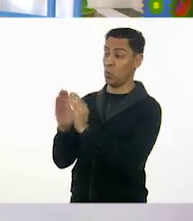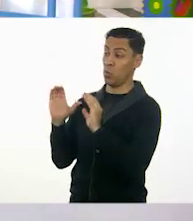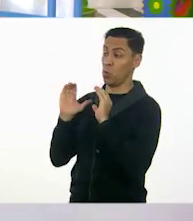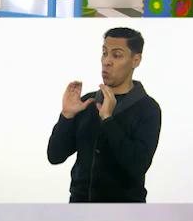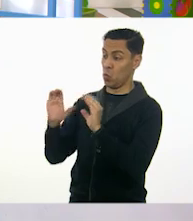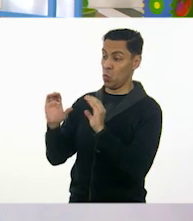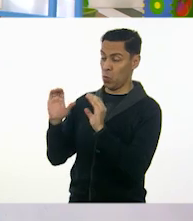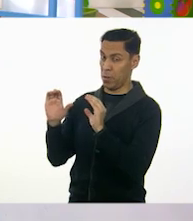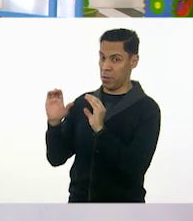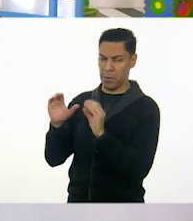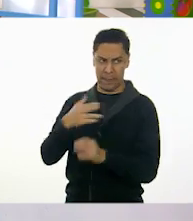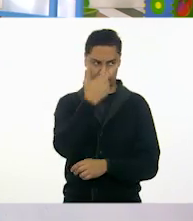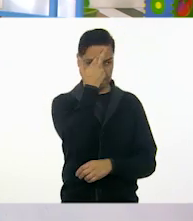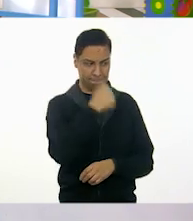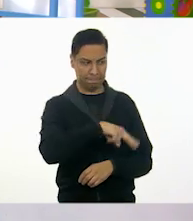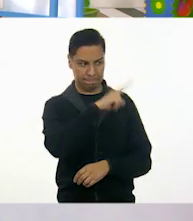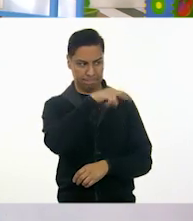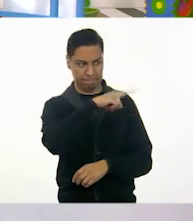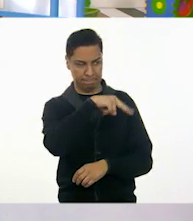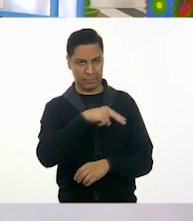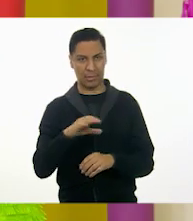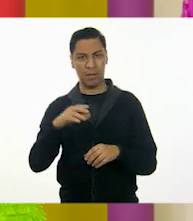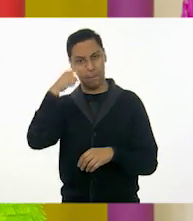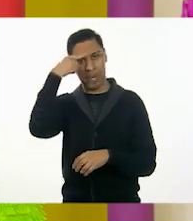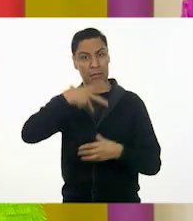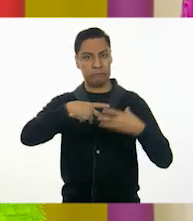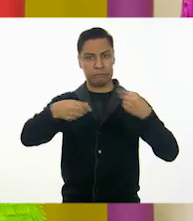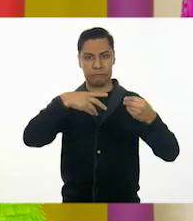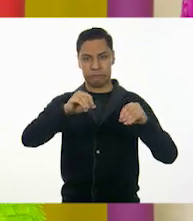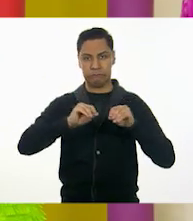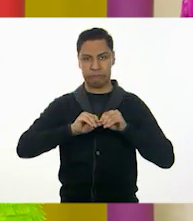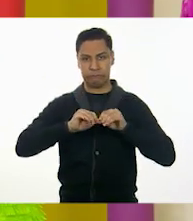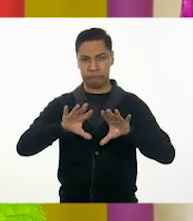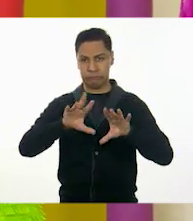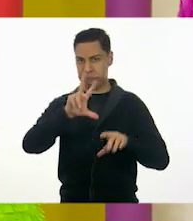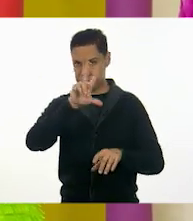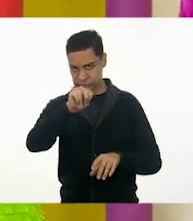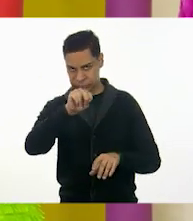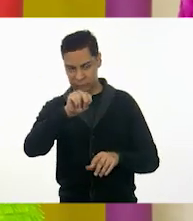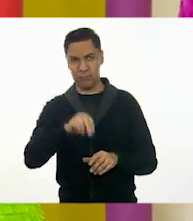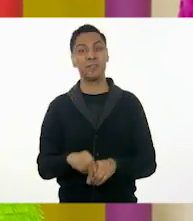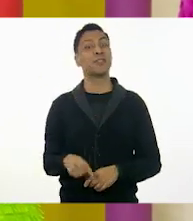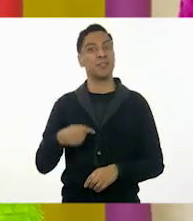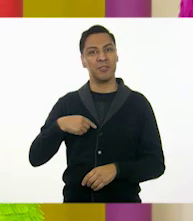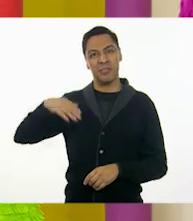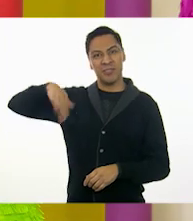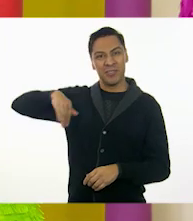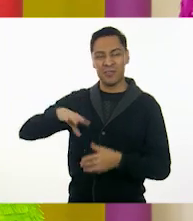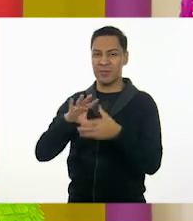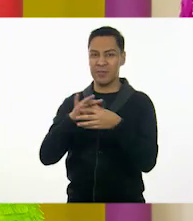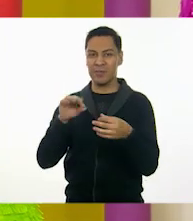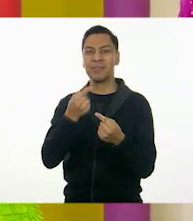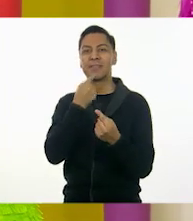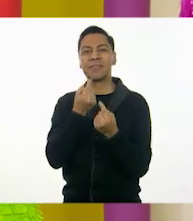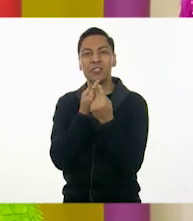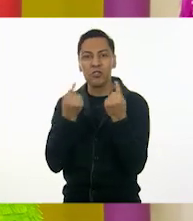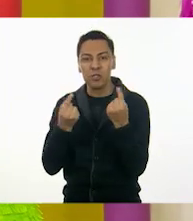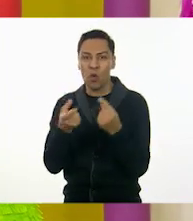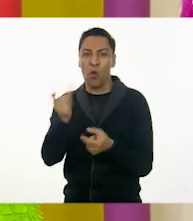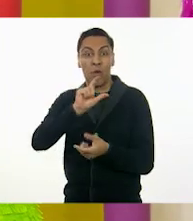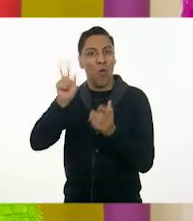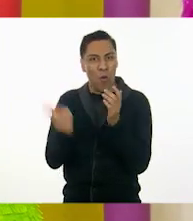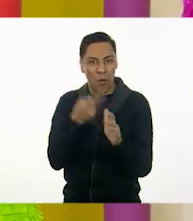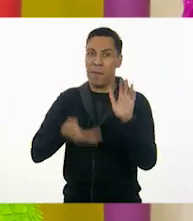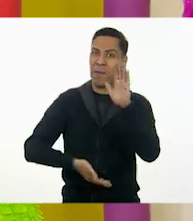ser, Erick. Exactamente. Para no contaminarlo. Exactamente. Y como les decía a las niñas y a los niños, poderlo usar más tarde cuando